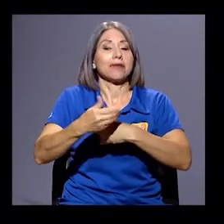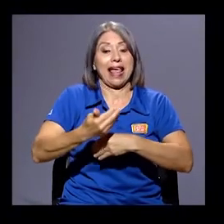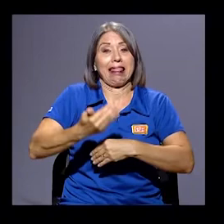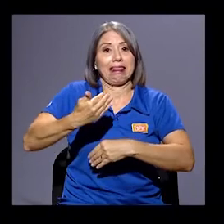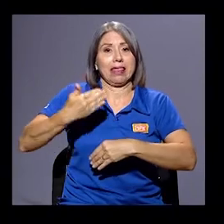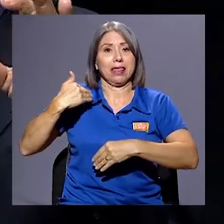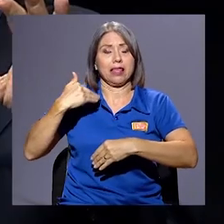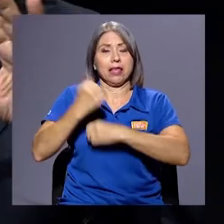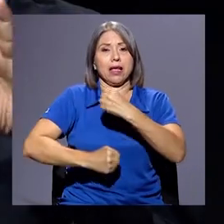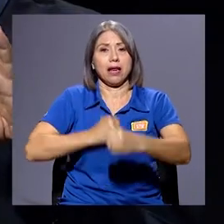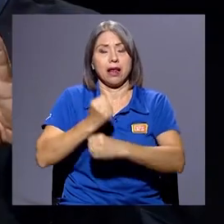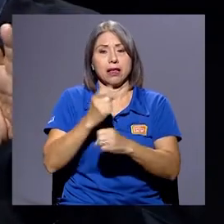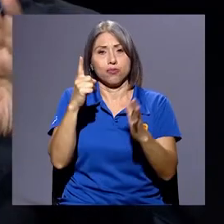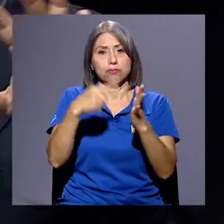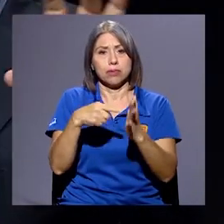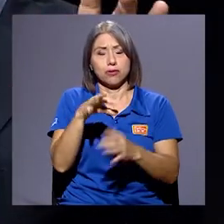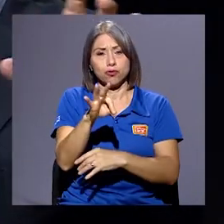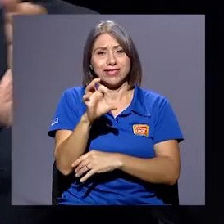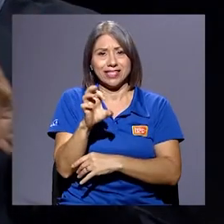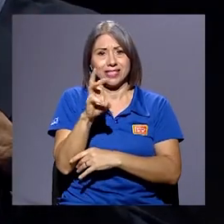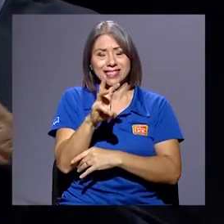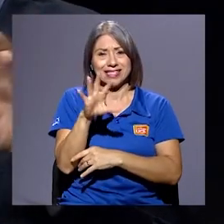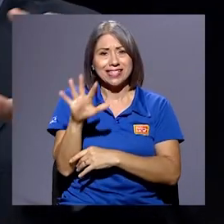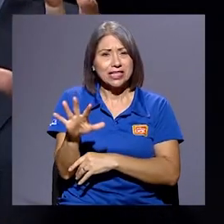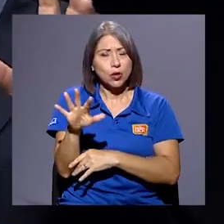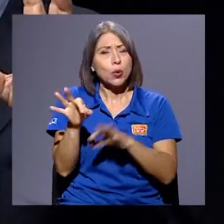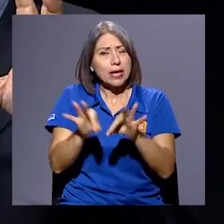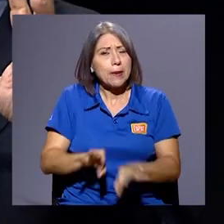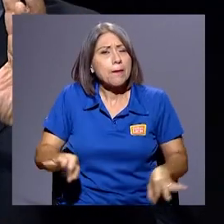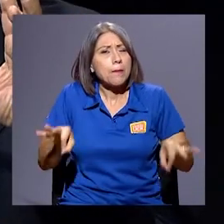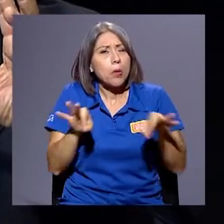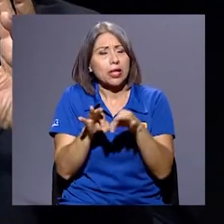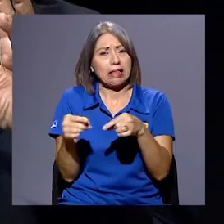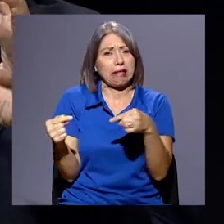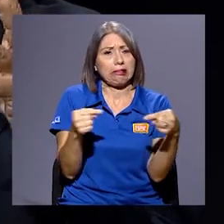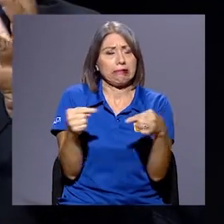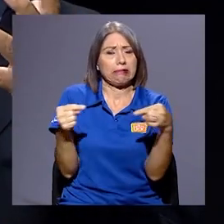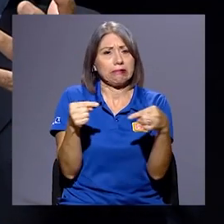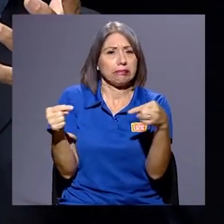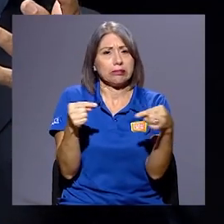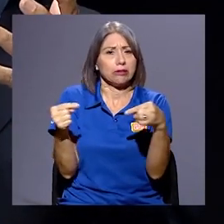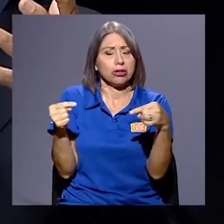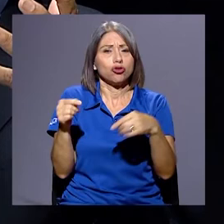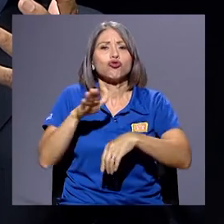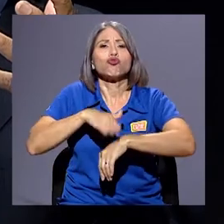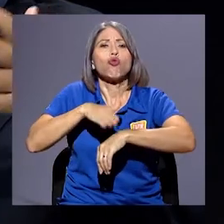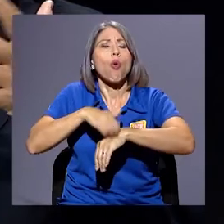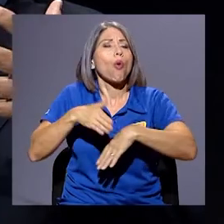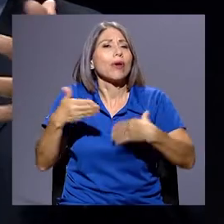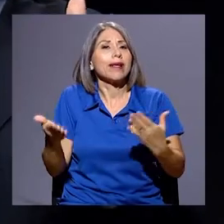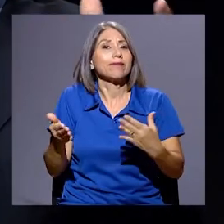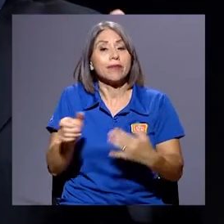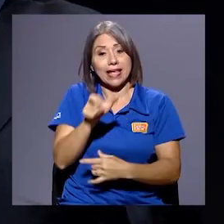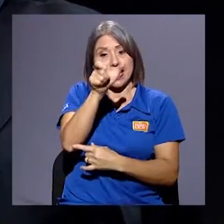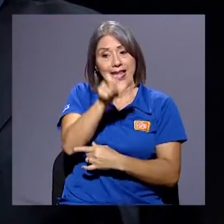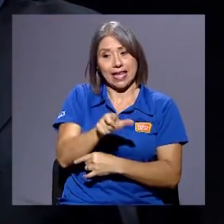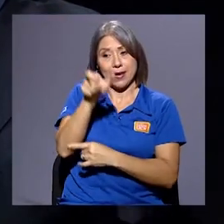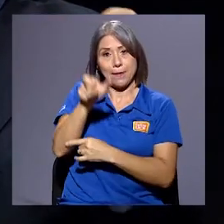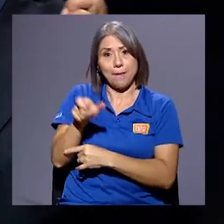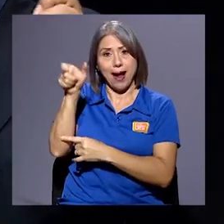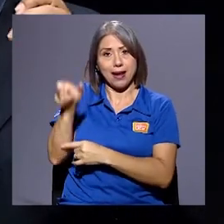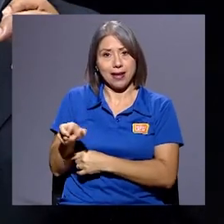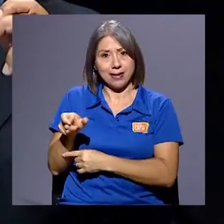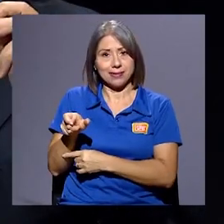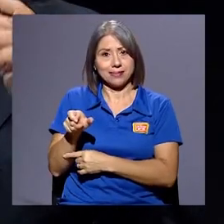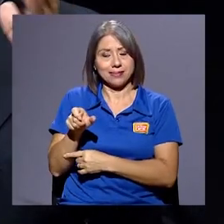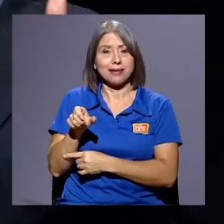hay una importante disputa en torno a las imágenes de los candidatos presidenciales.